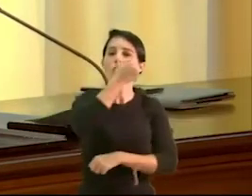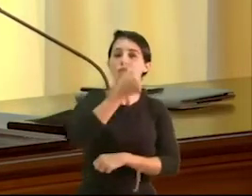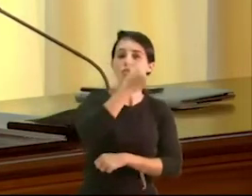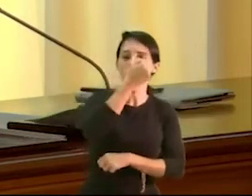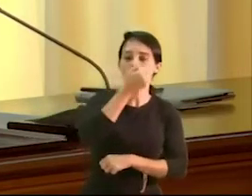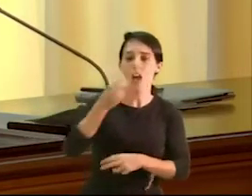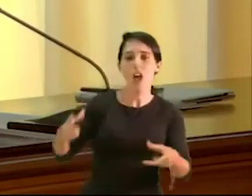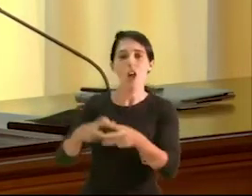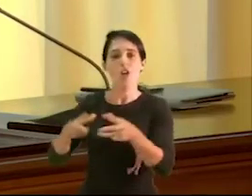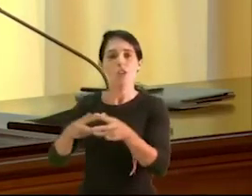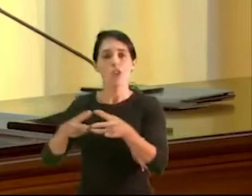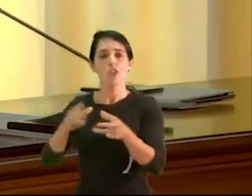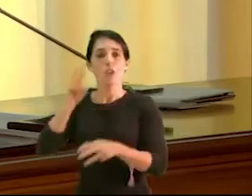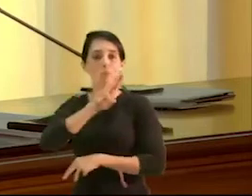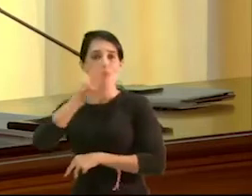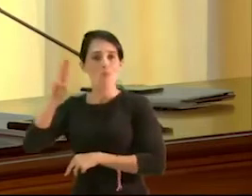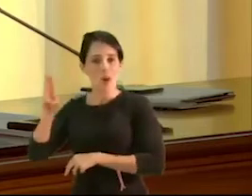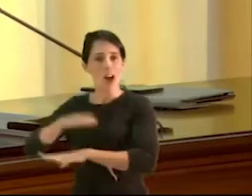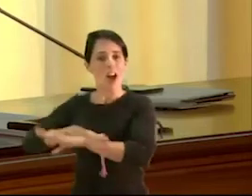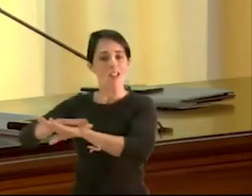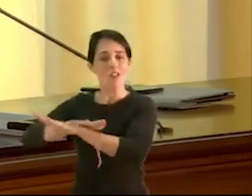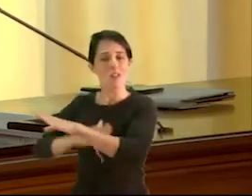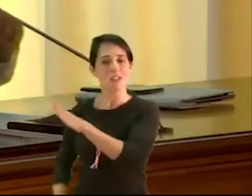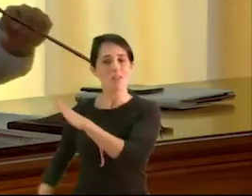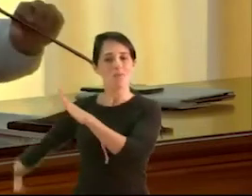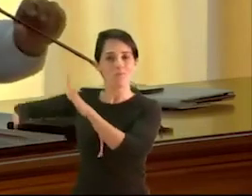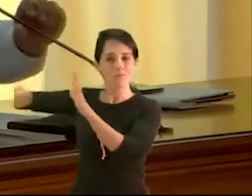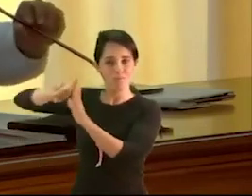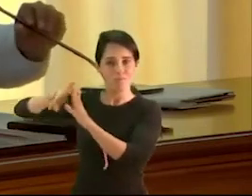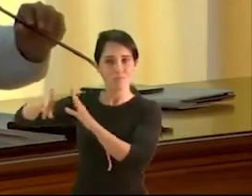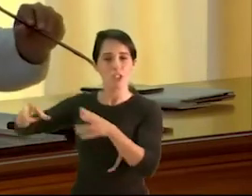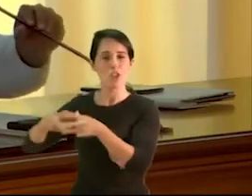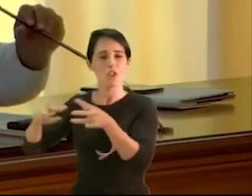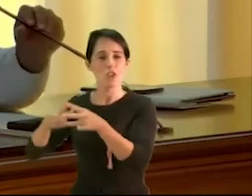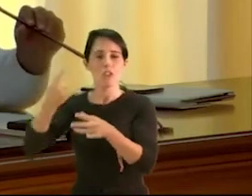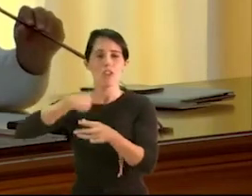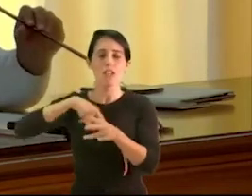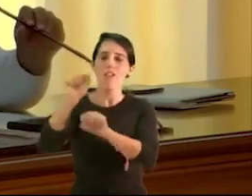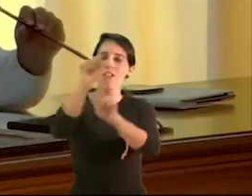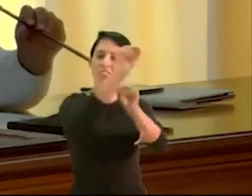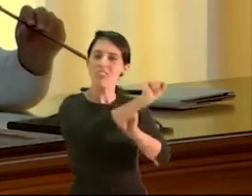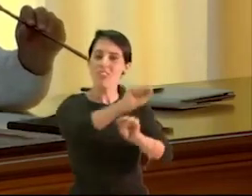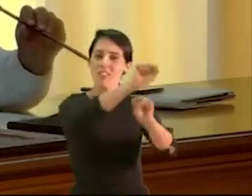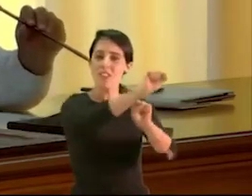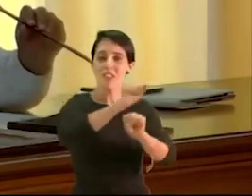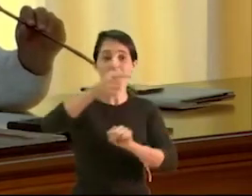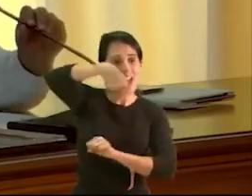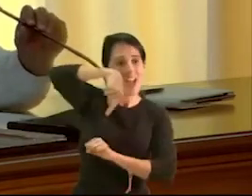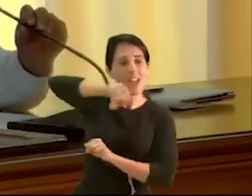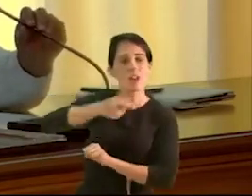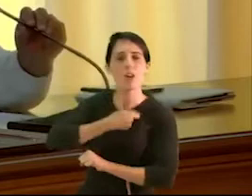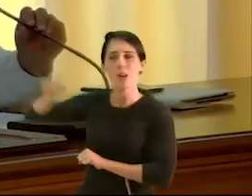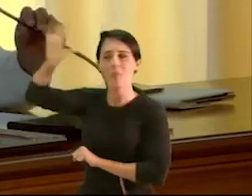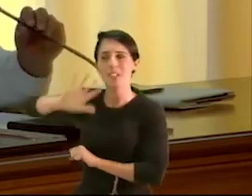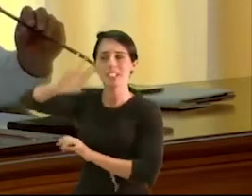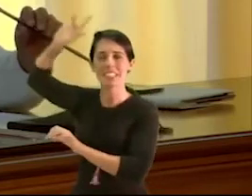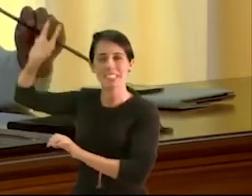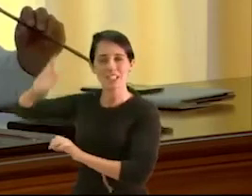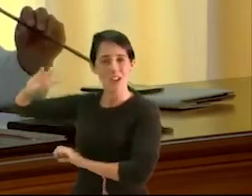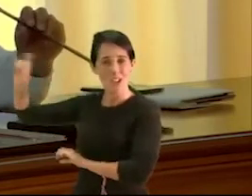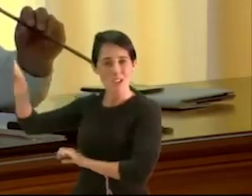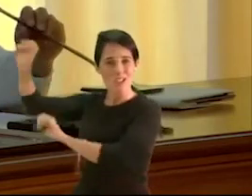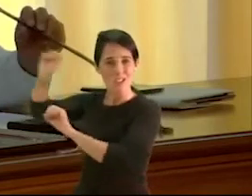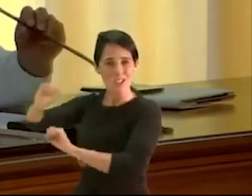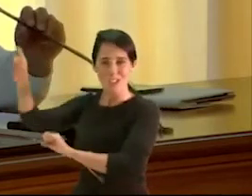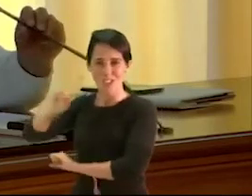gobierno del Partido Popular, en este pleno, han salido a la defensa de lo que ellos, en otros lugares de España, no defienden, que